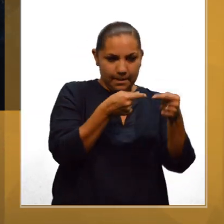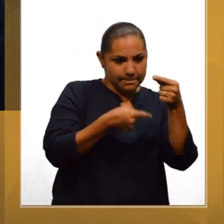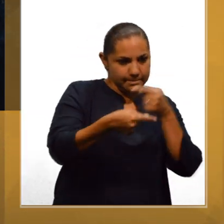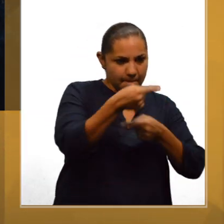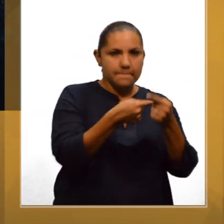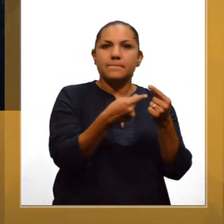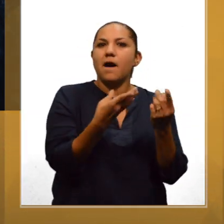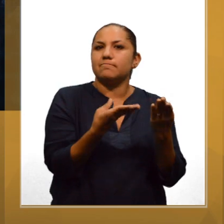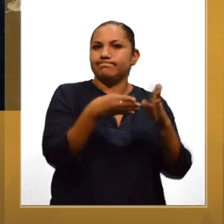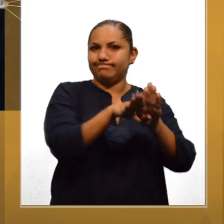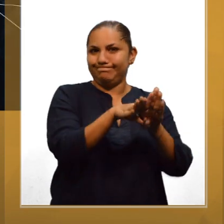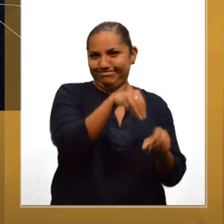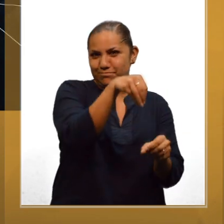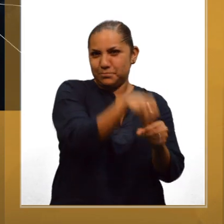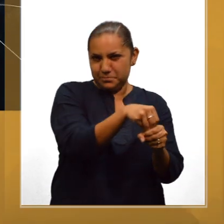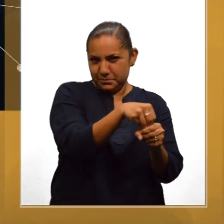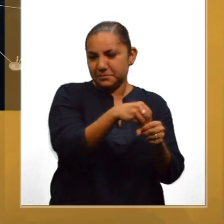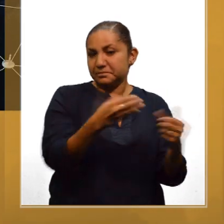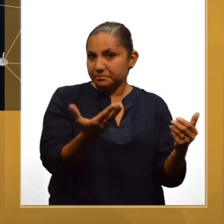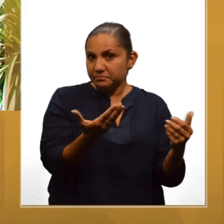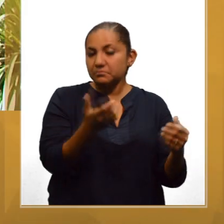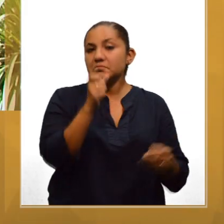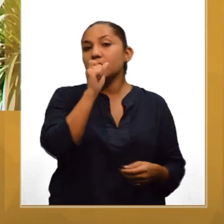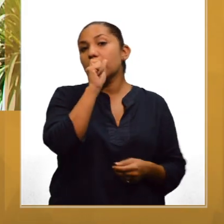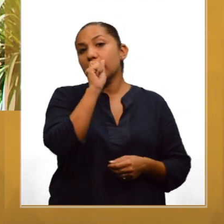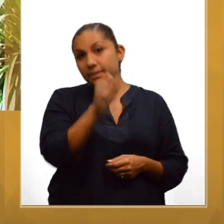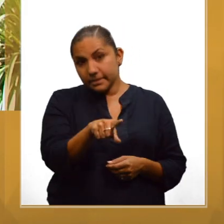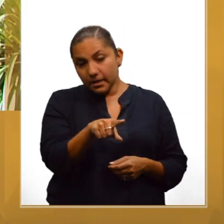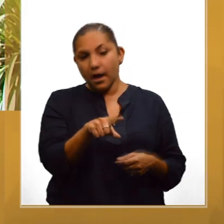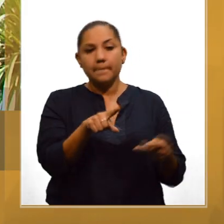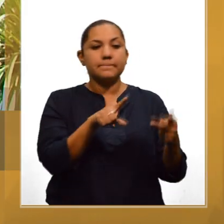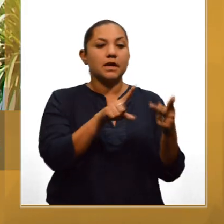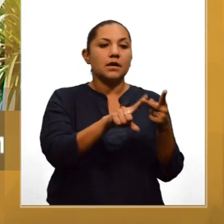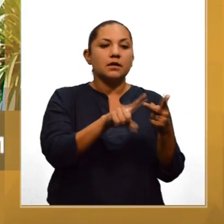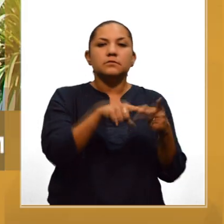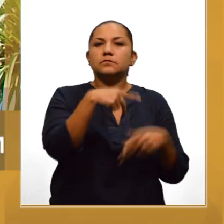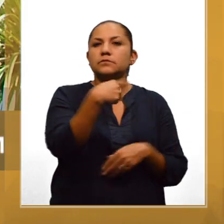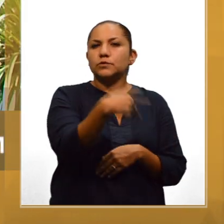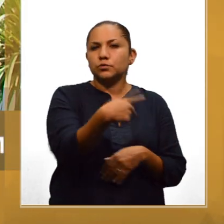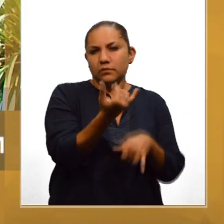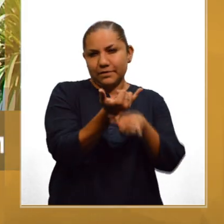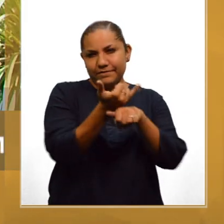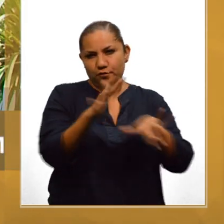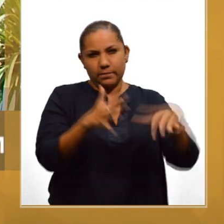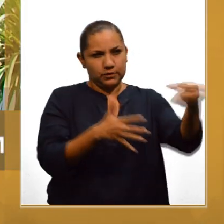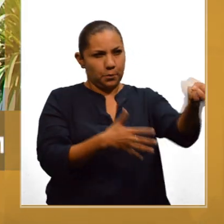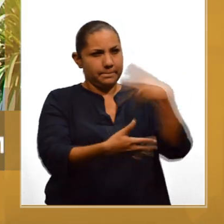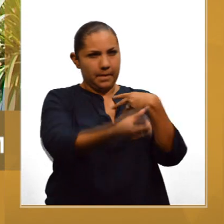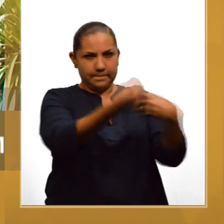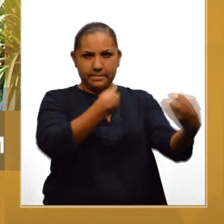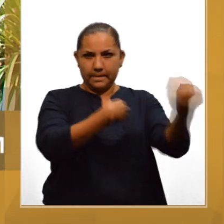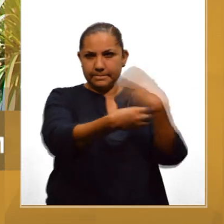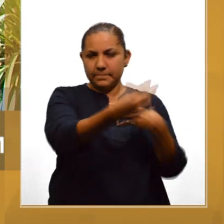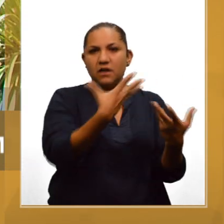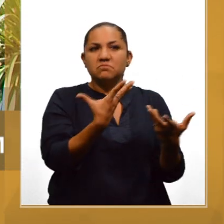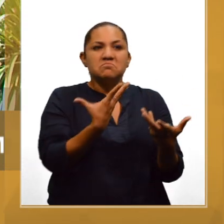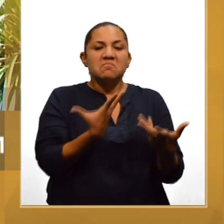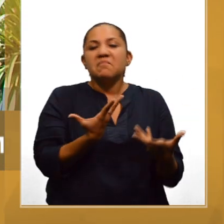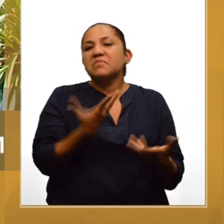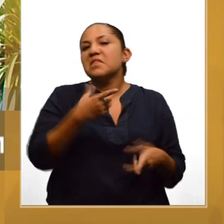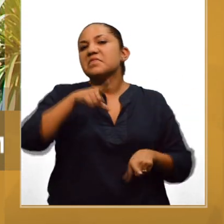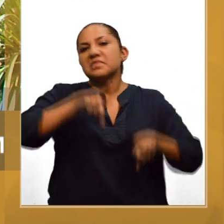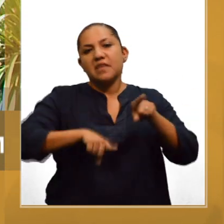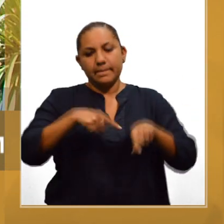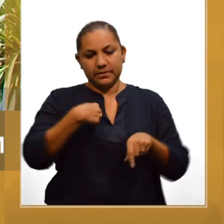cuanto a la encriptación de sus mensajes. Y por otra parte, tiene que ver con la calidad o la información